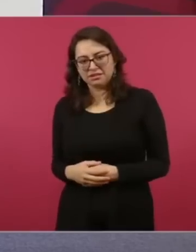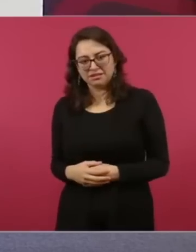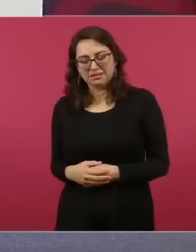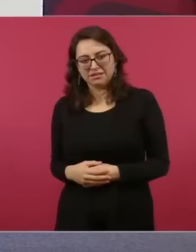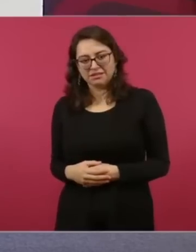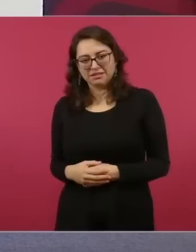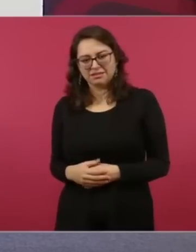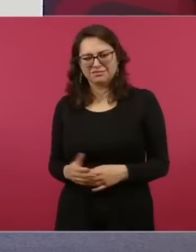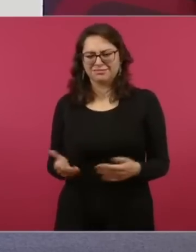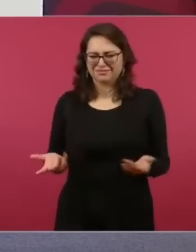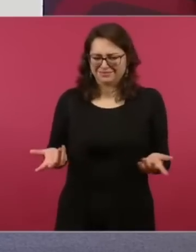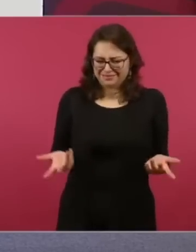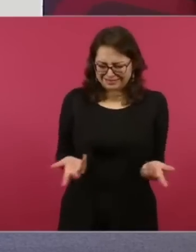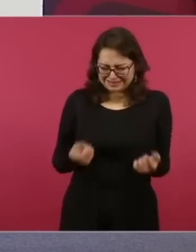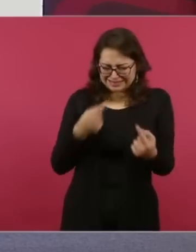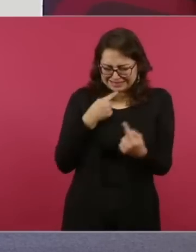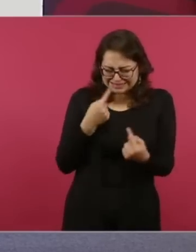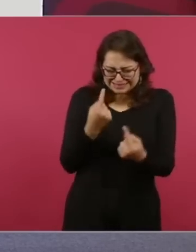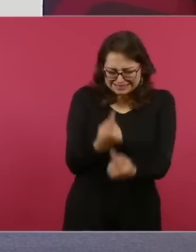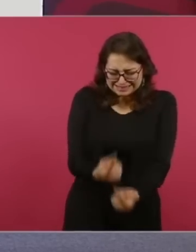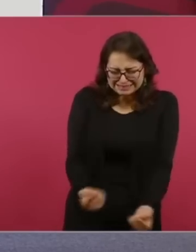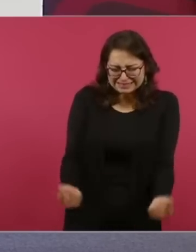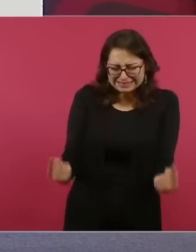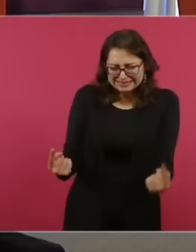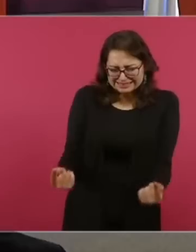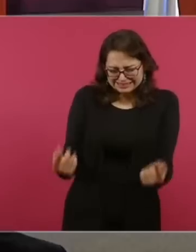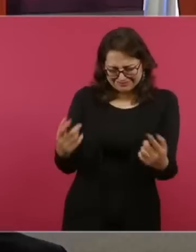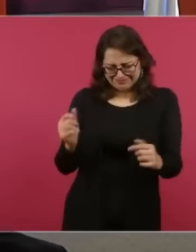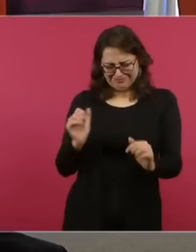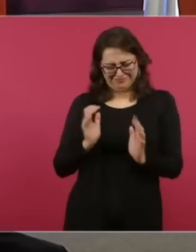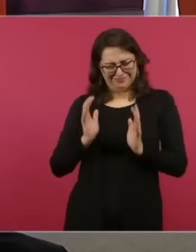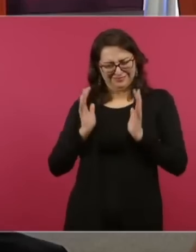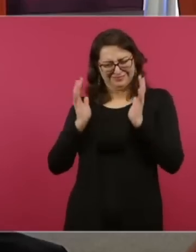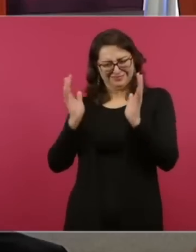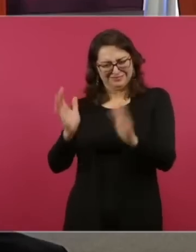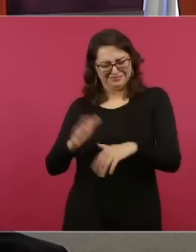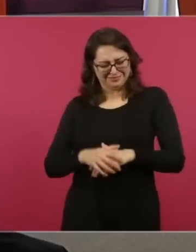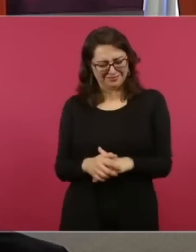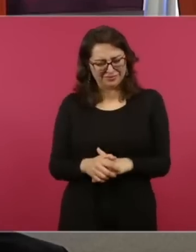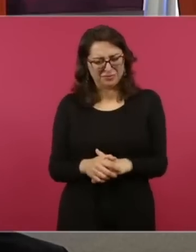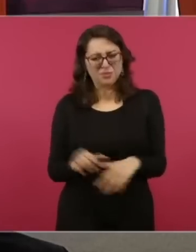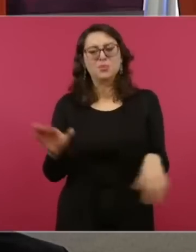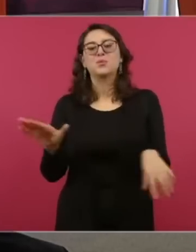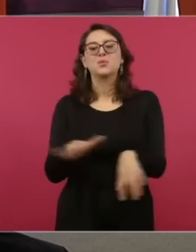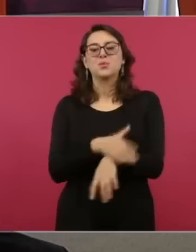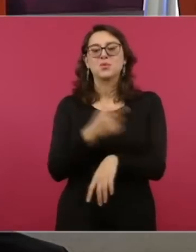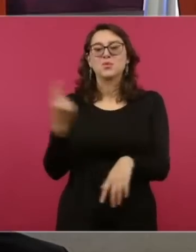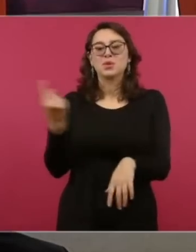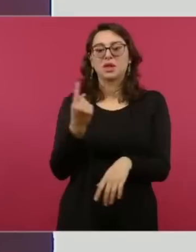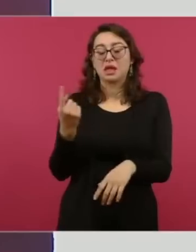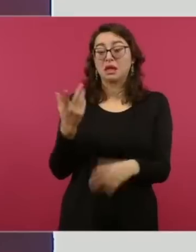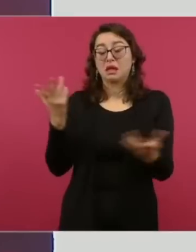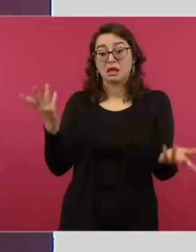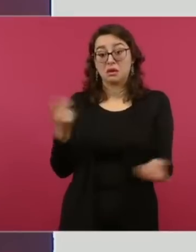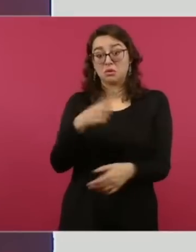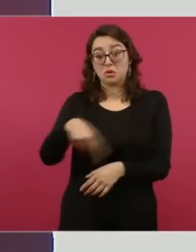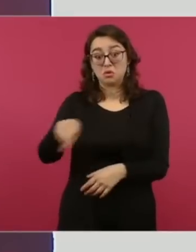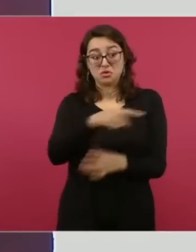¿Qué intentaban con esa injuria? Acusarnos de ejercer, dice Torres Bodet, una esclavitud mental,